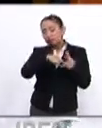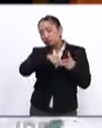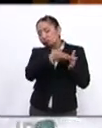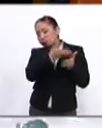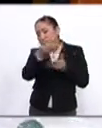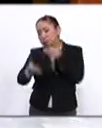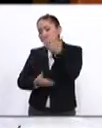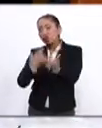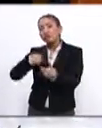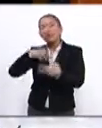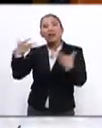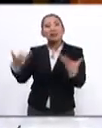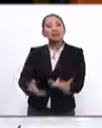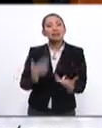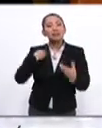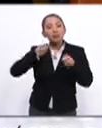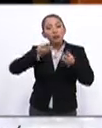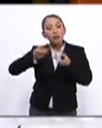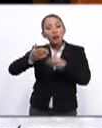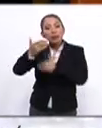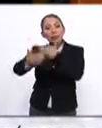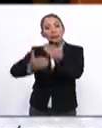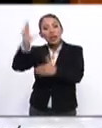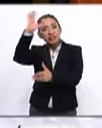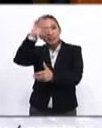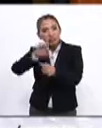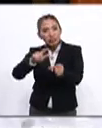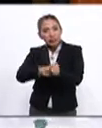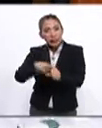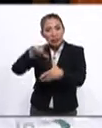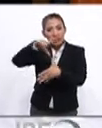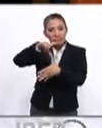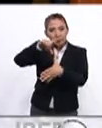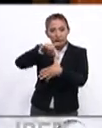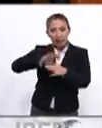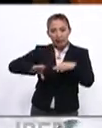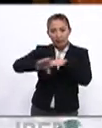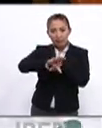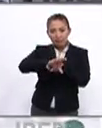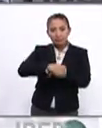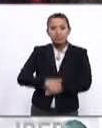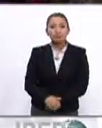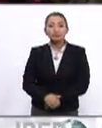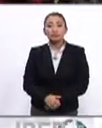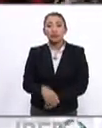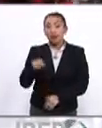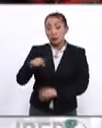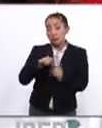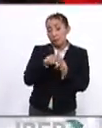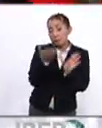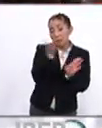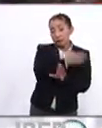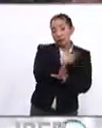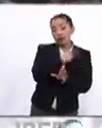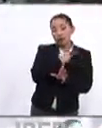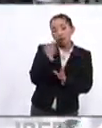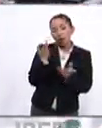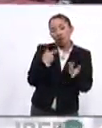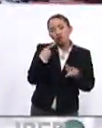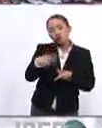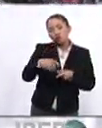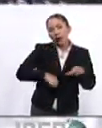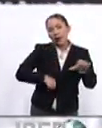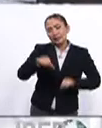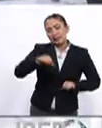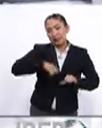venimos realizando aportes al desarrollo de las ciencias sociales en América Latina y el Caribe. Aunque en sus inicios solo desarrolló sus